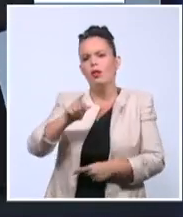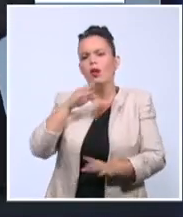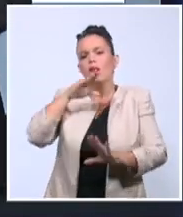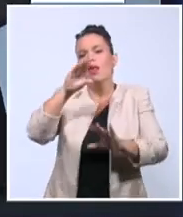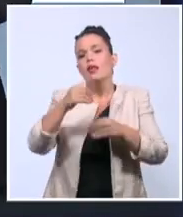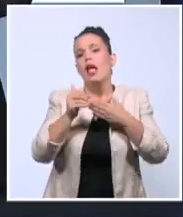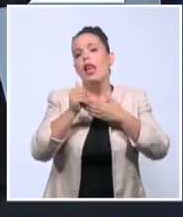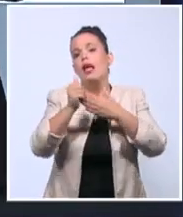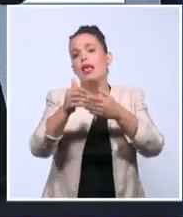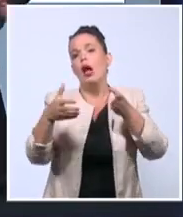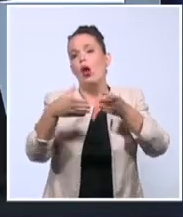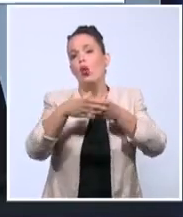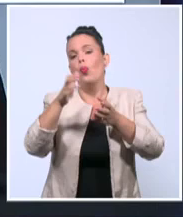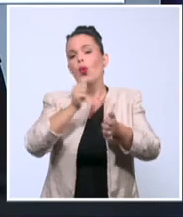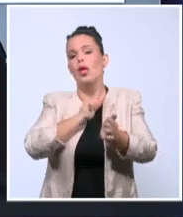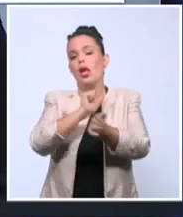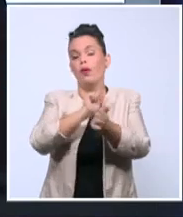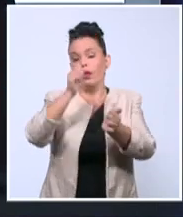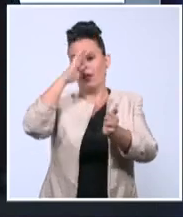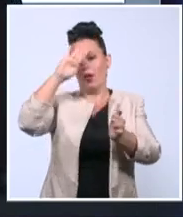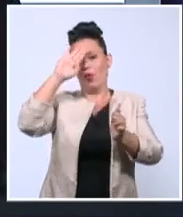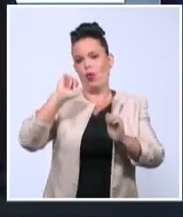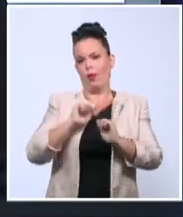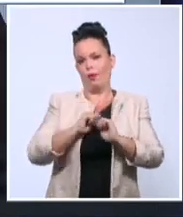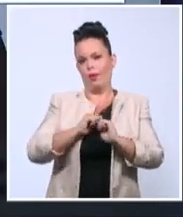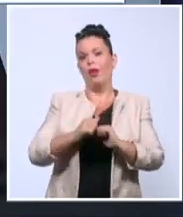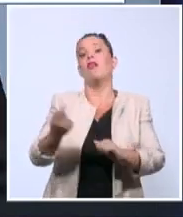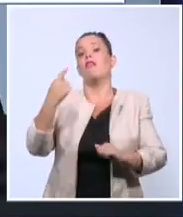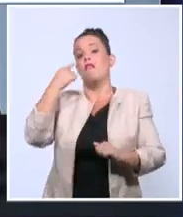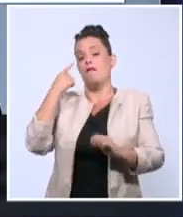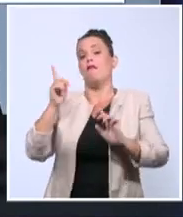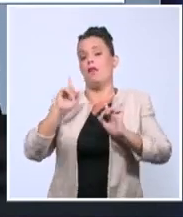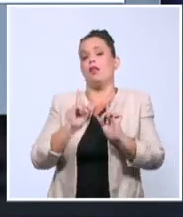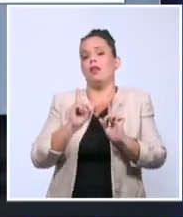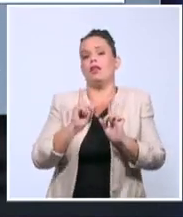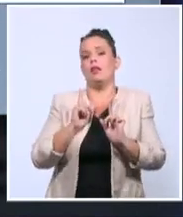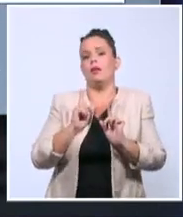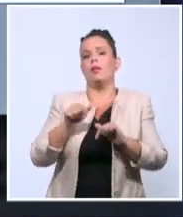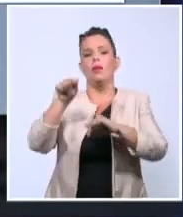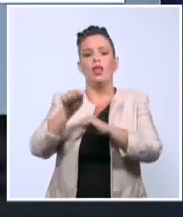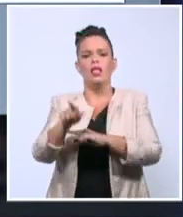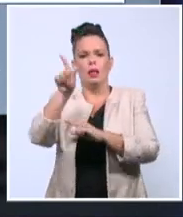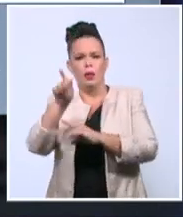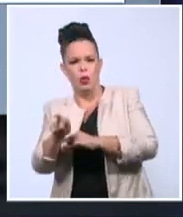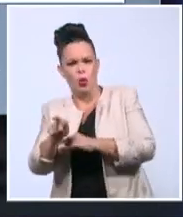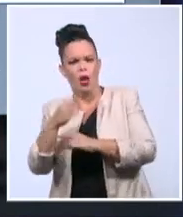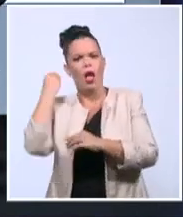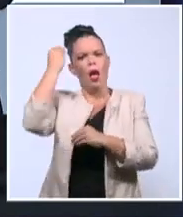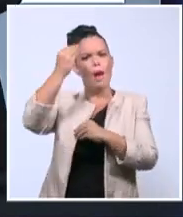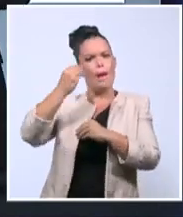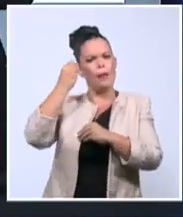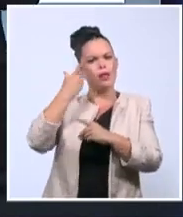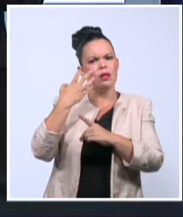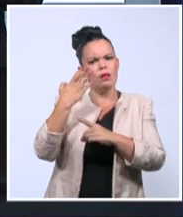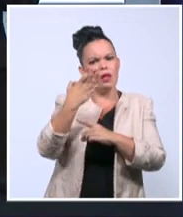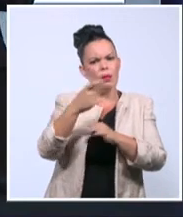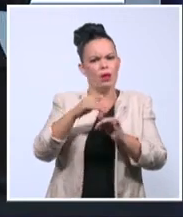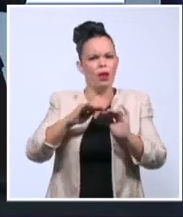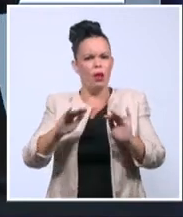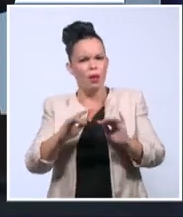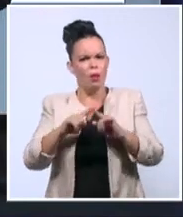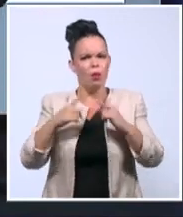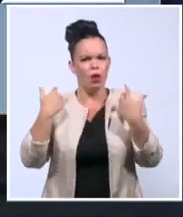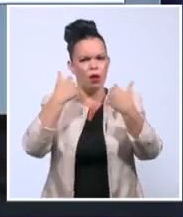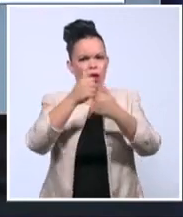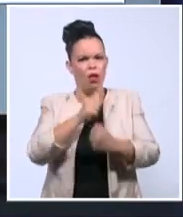Manuel Otero Alcántara necesita la bandera para ser obsceno. No, él no le hace falta la bandera para ser obsceno. Por ejemplo,